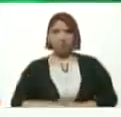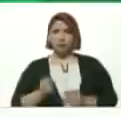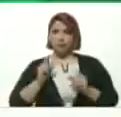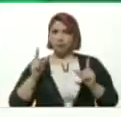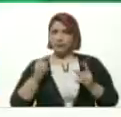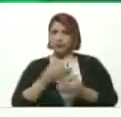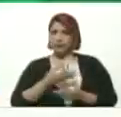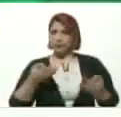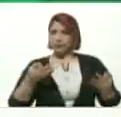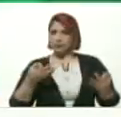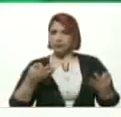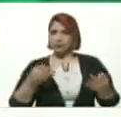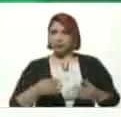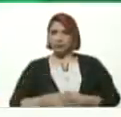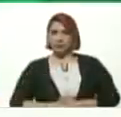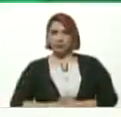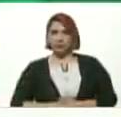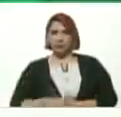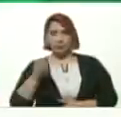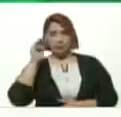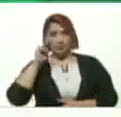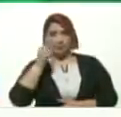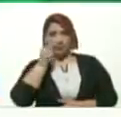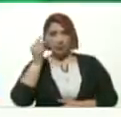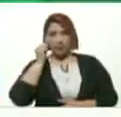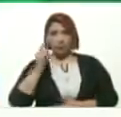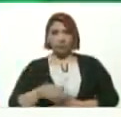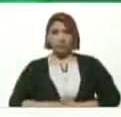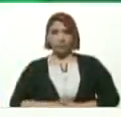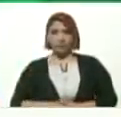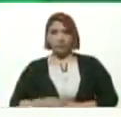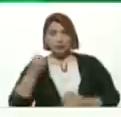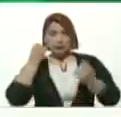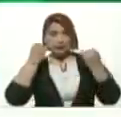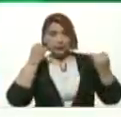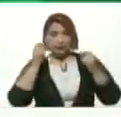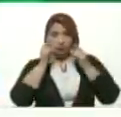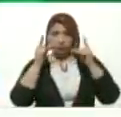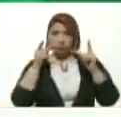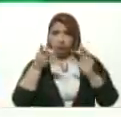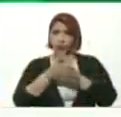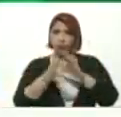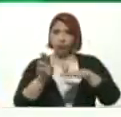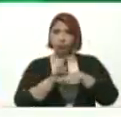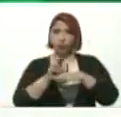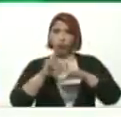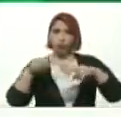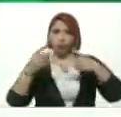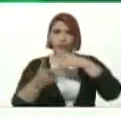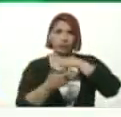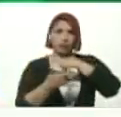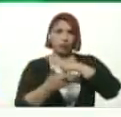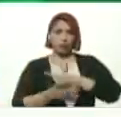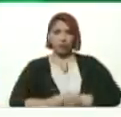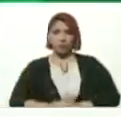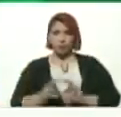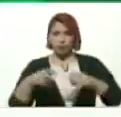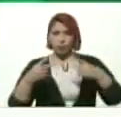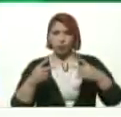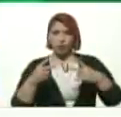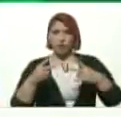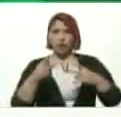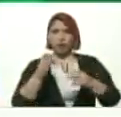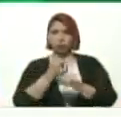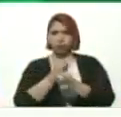Maravillosas Muchachos y muchachas Maestros y maestras Hay ideas maravillosas Sobre el uso De las nuevas tecnologías De las nuevas redes